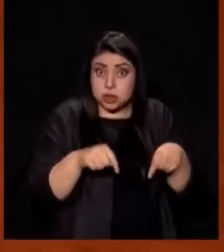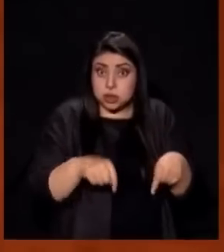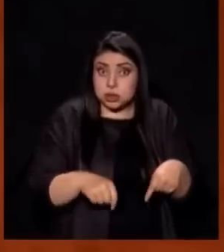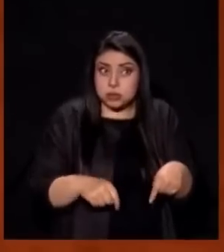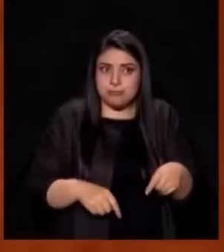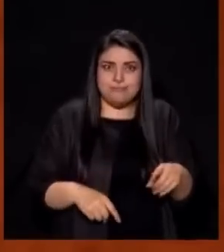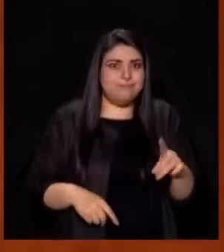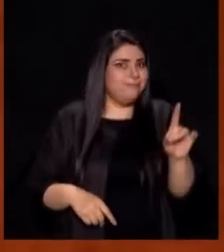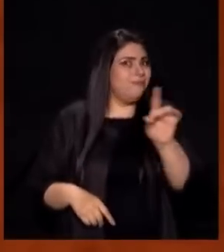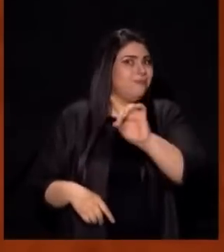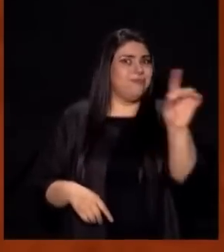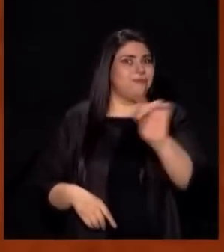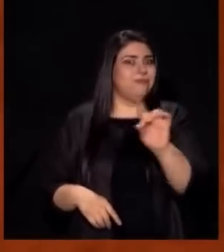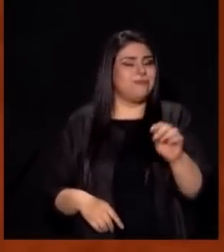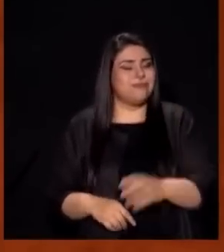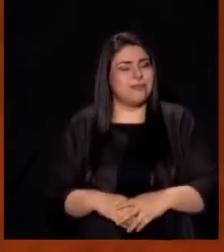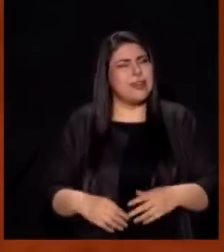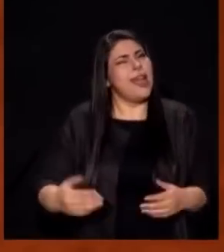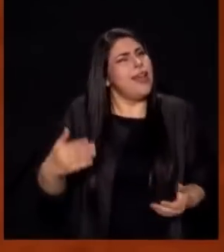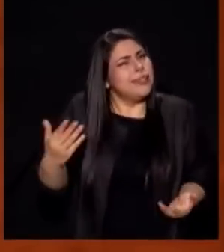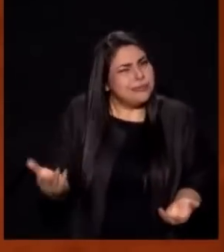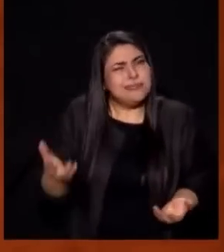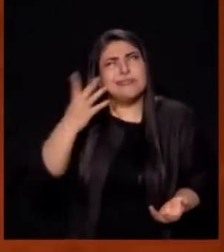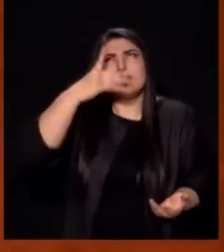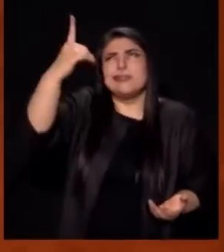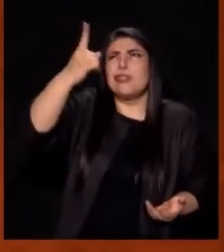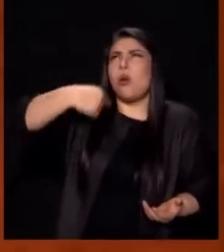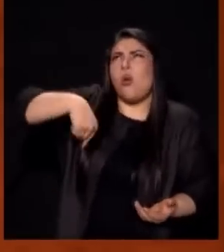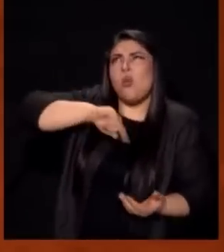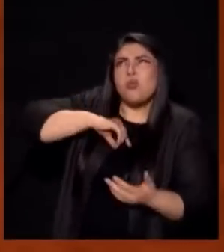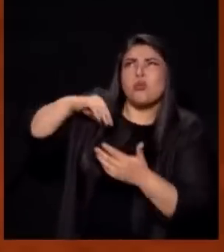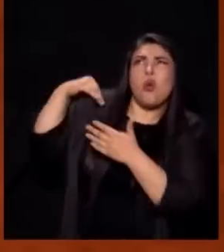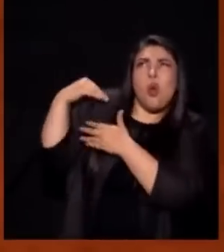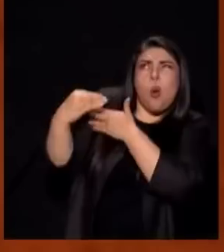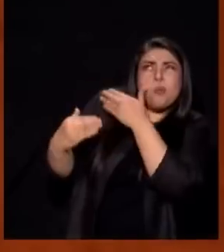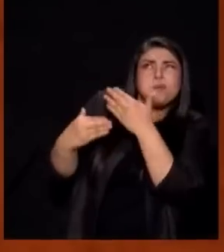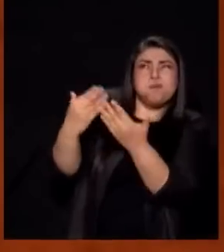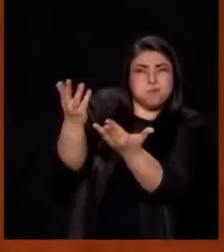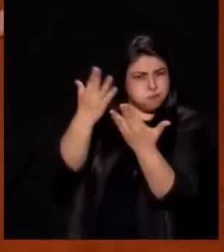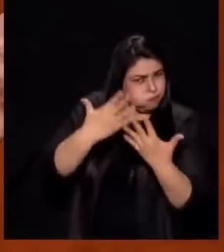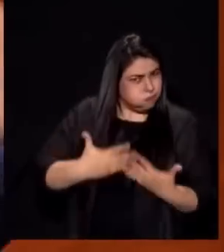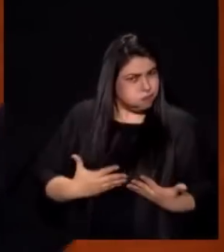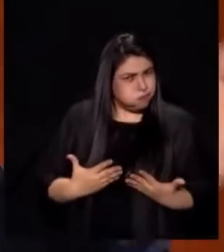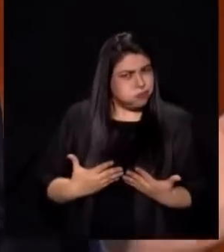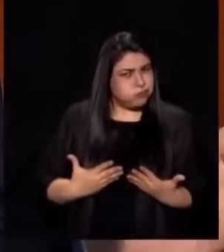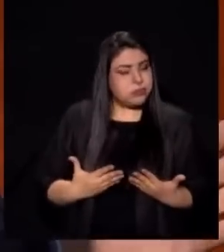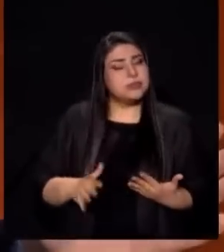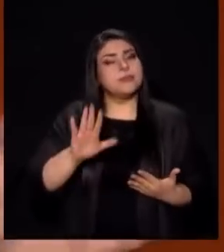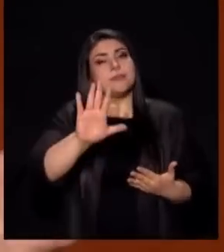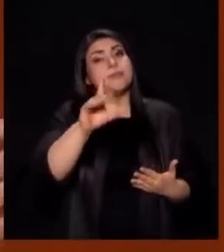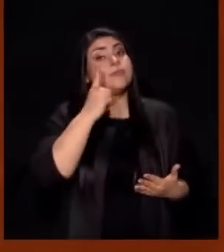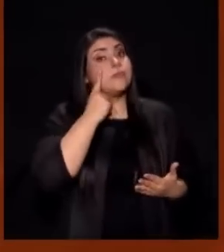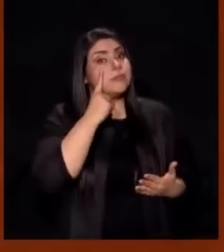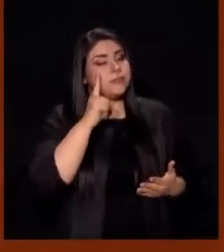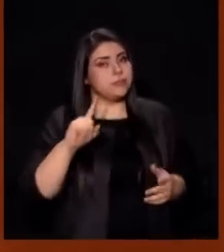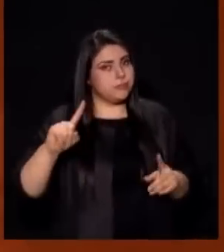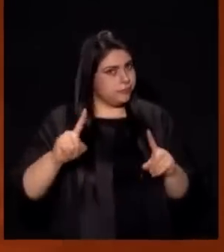Cómo es que Dios nos hereda Para empezar tenemos que saber esto